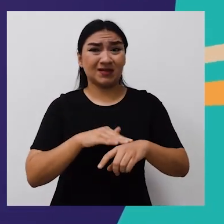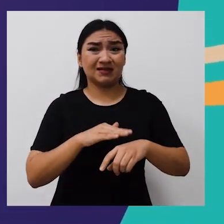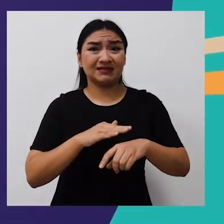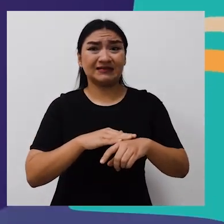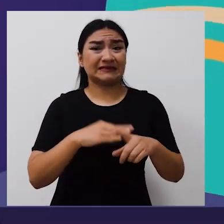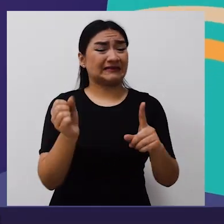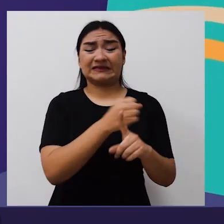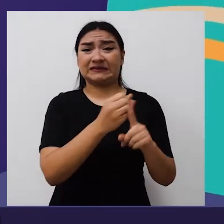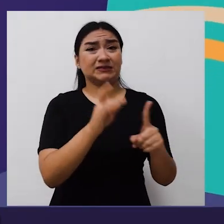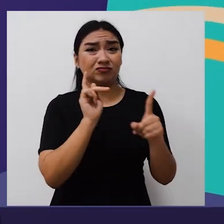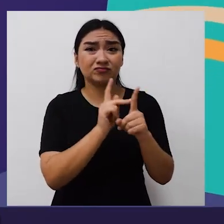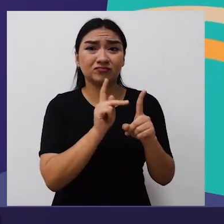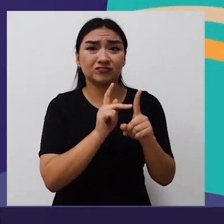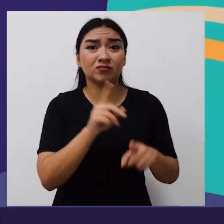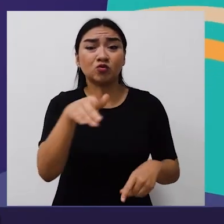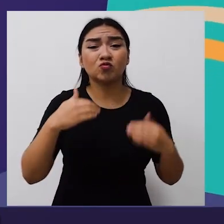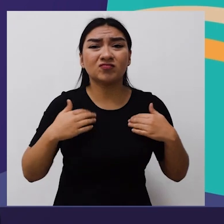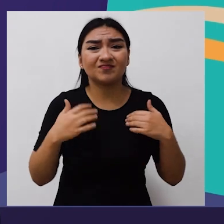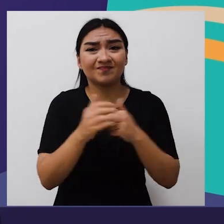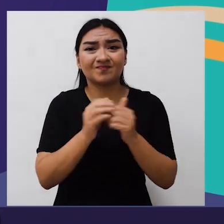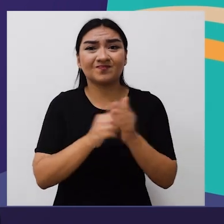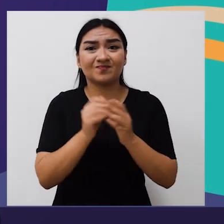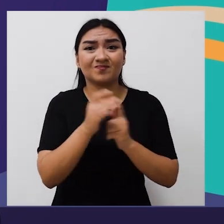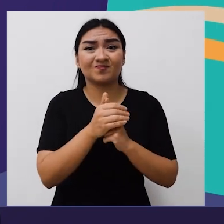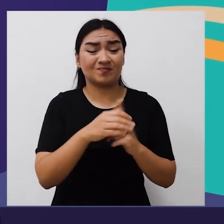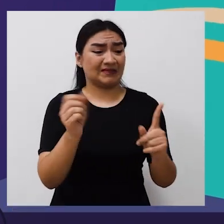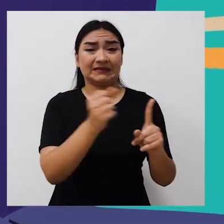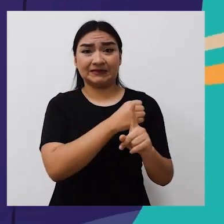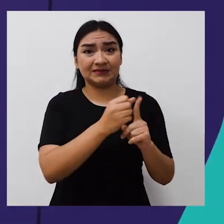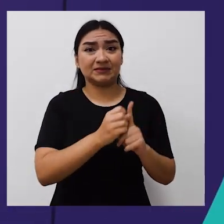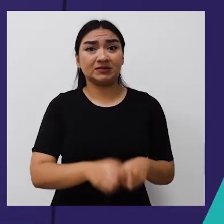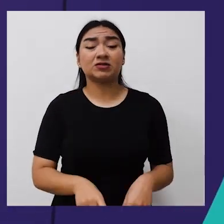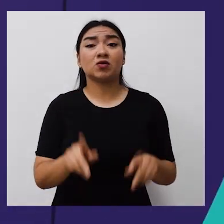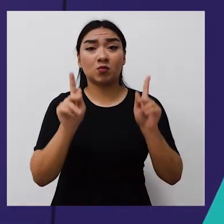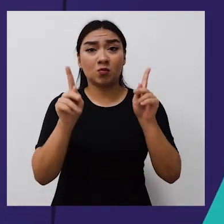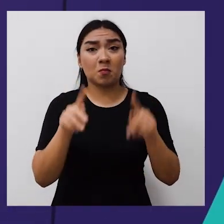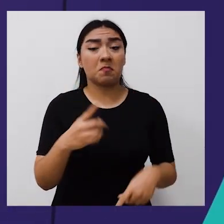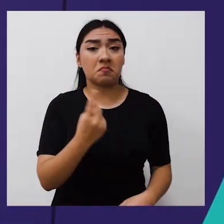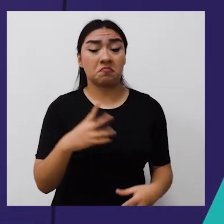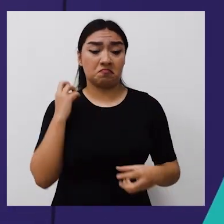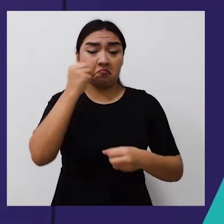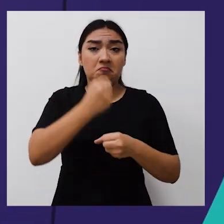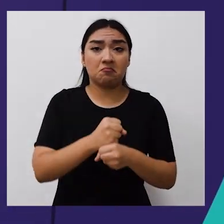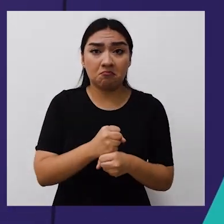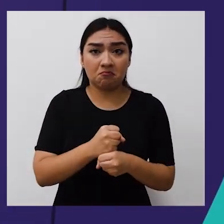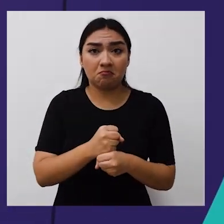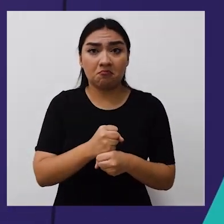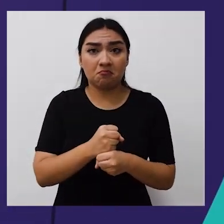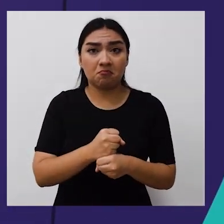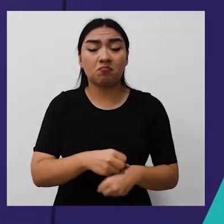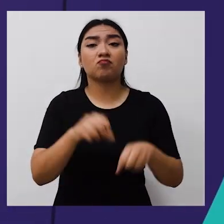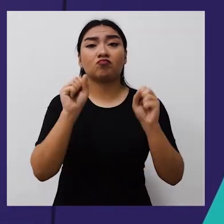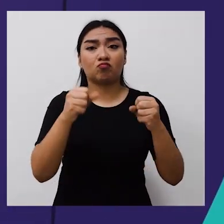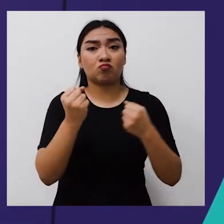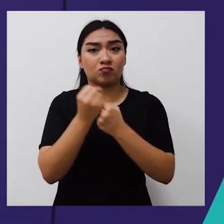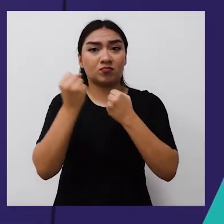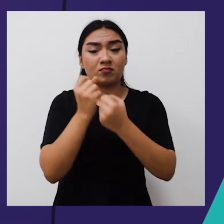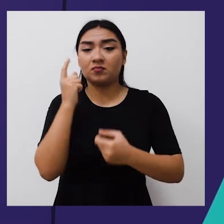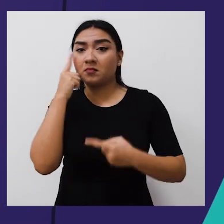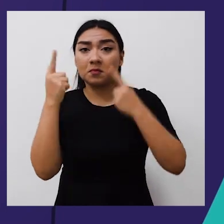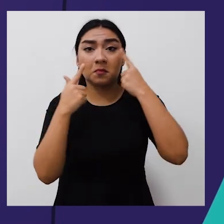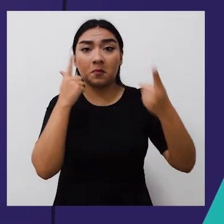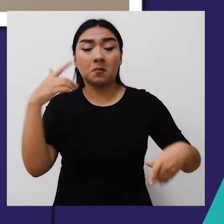frecuentemente. Si un día estás en esta situación o alguna parecida, cuéntale a una persona de confianza para que puedan ayudarte y